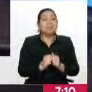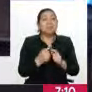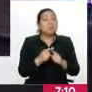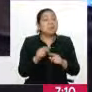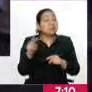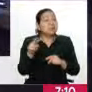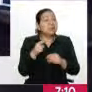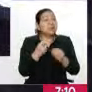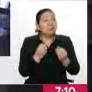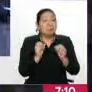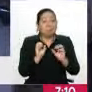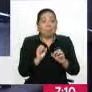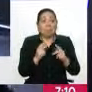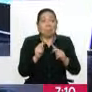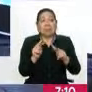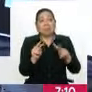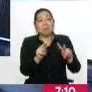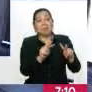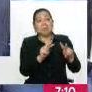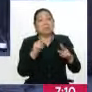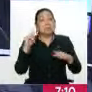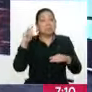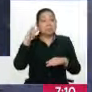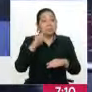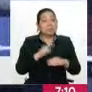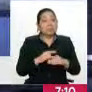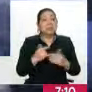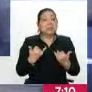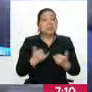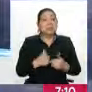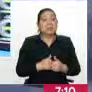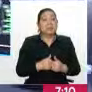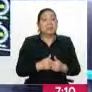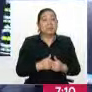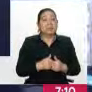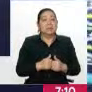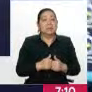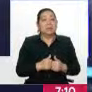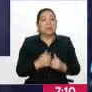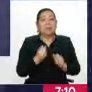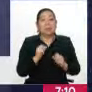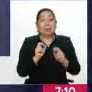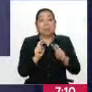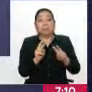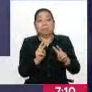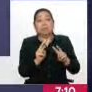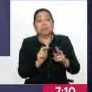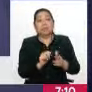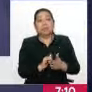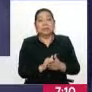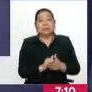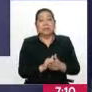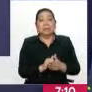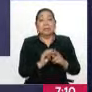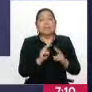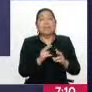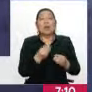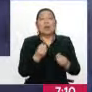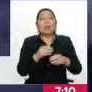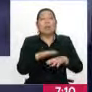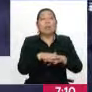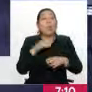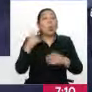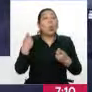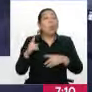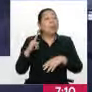radar donde podemos visualizar los vuelos. Vamos a tener una pantalla para poder verificar y ver los planes